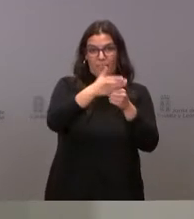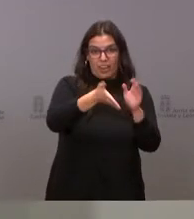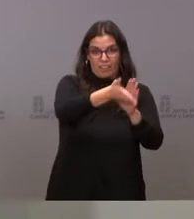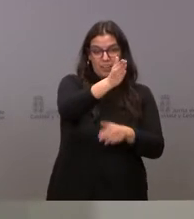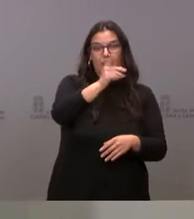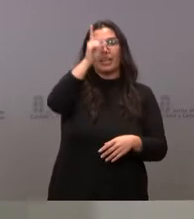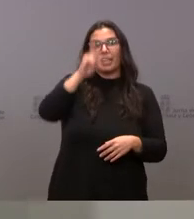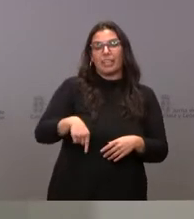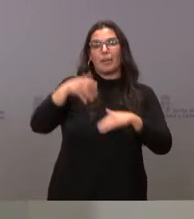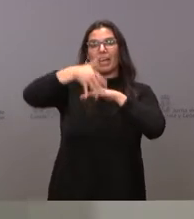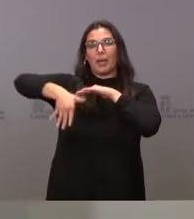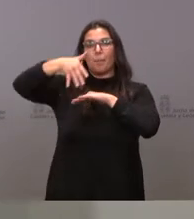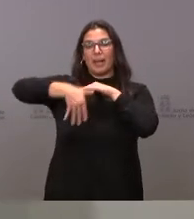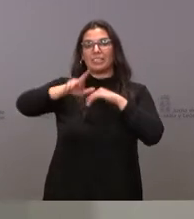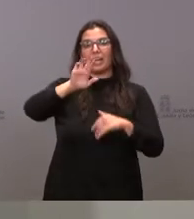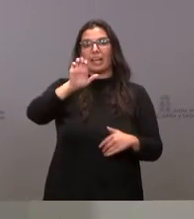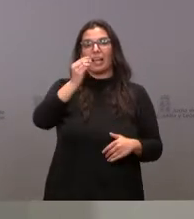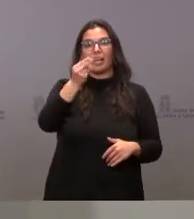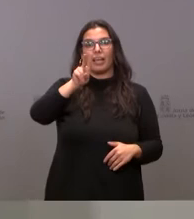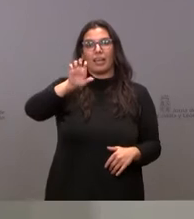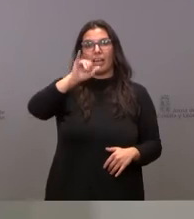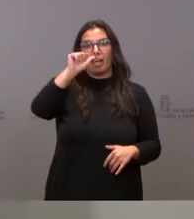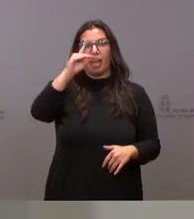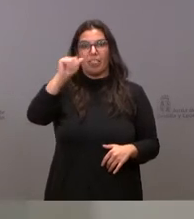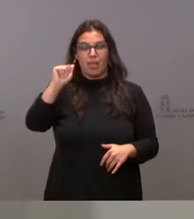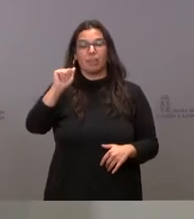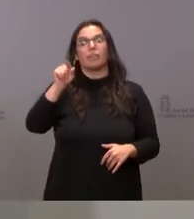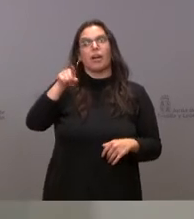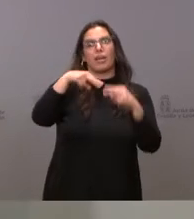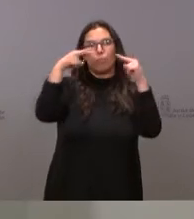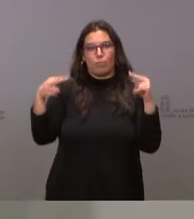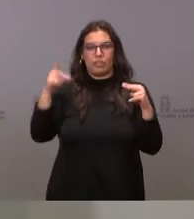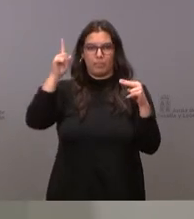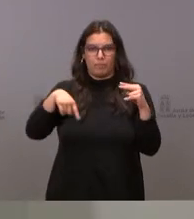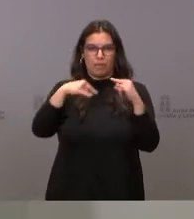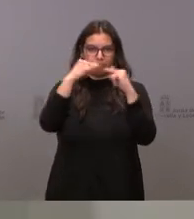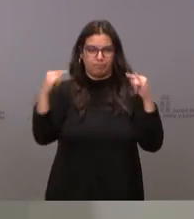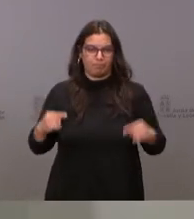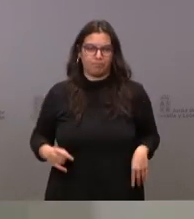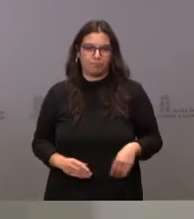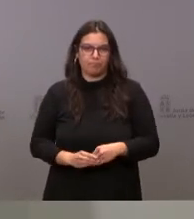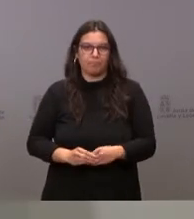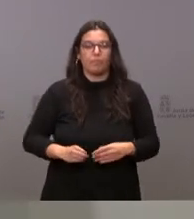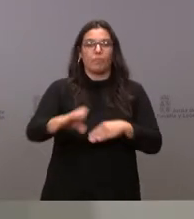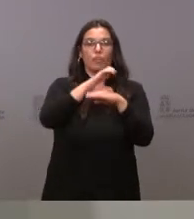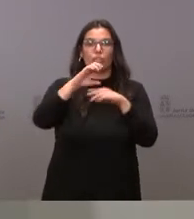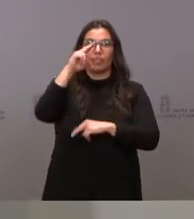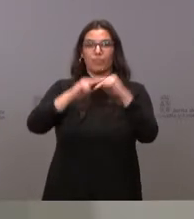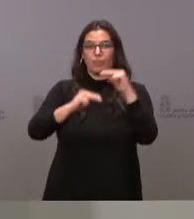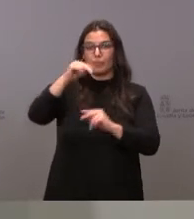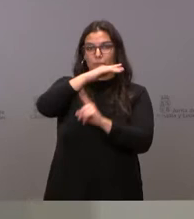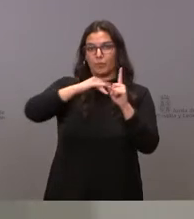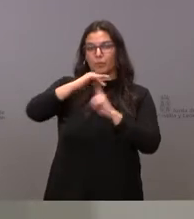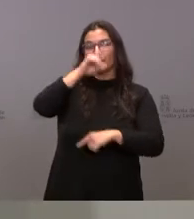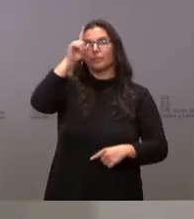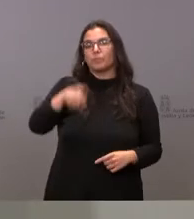embalse de Requejada a la salida de la localidad de Bañes. La Consejería de Fomento y Medio Ambiente